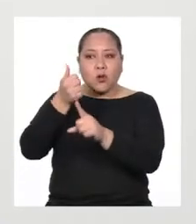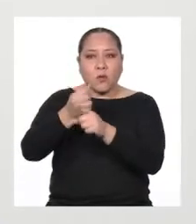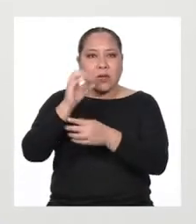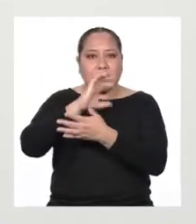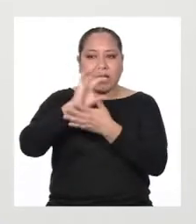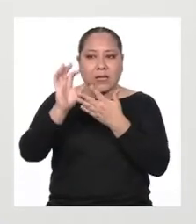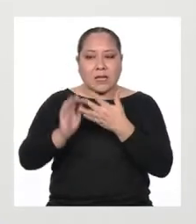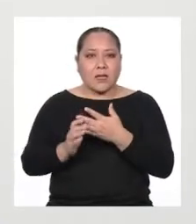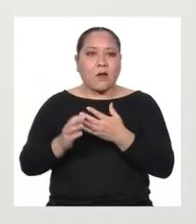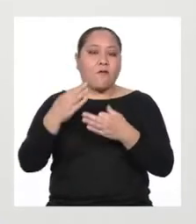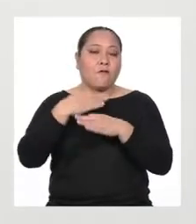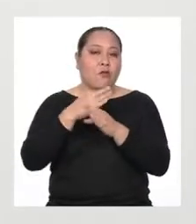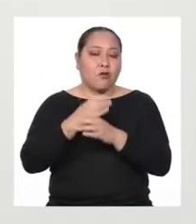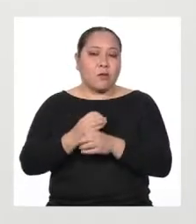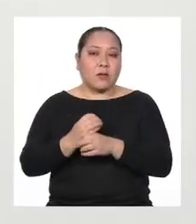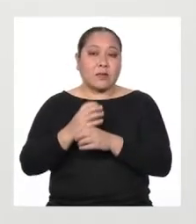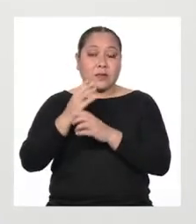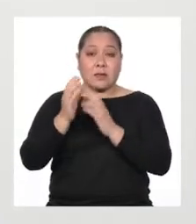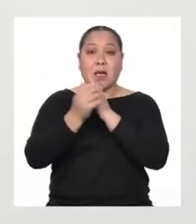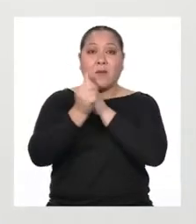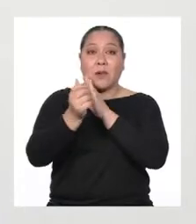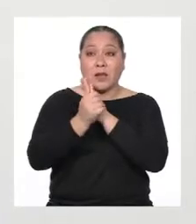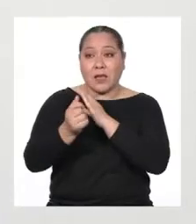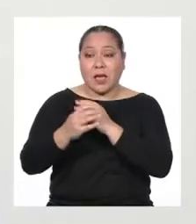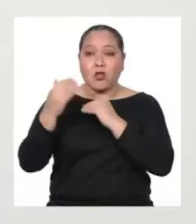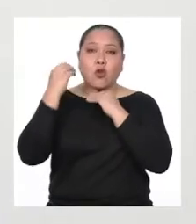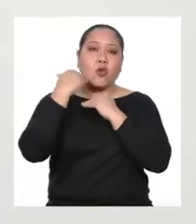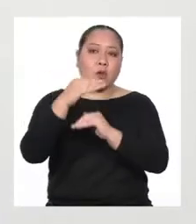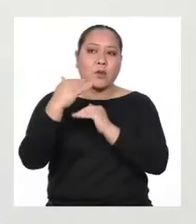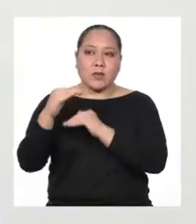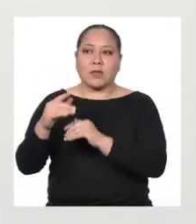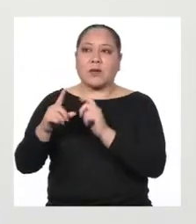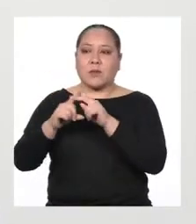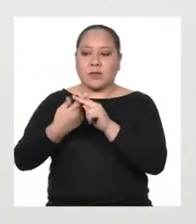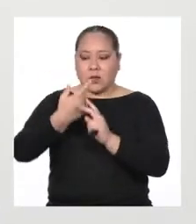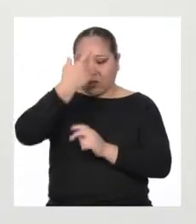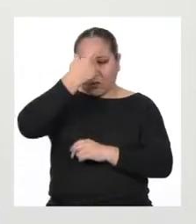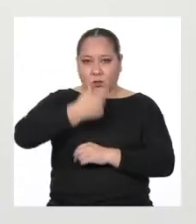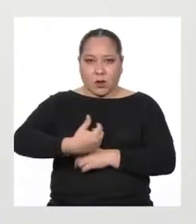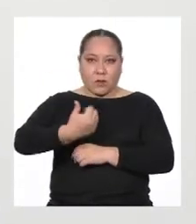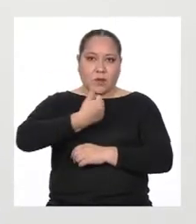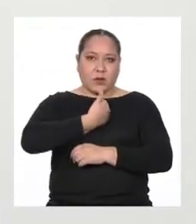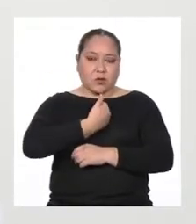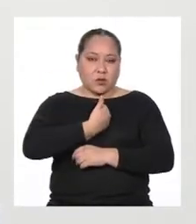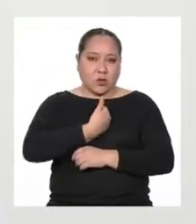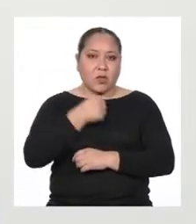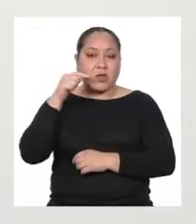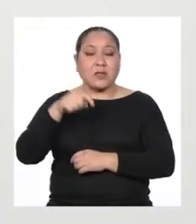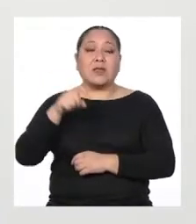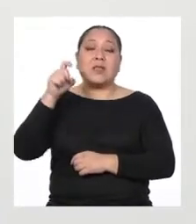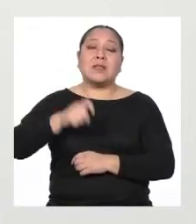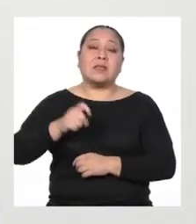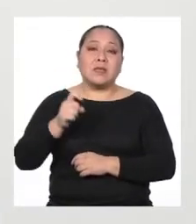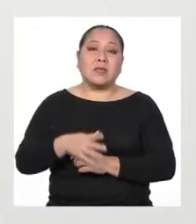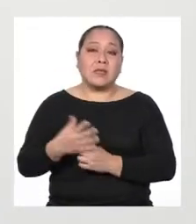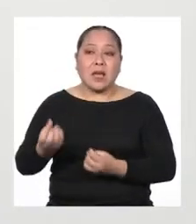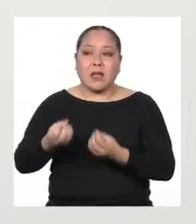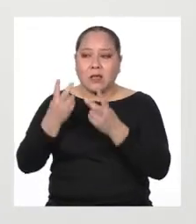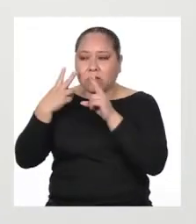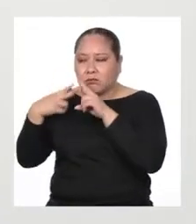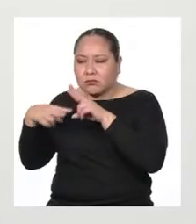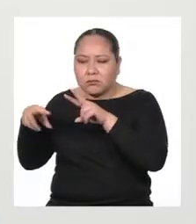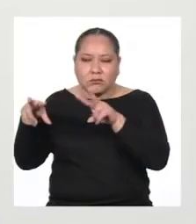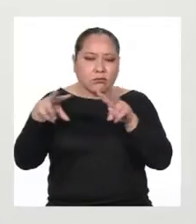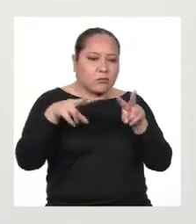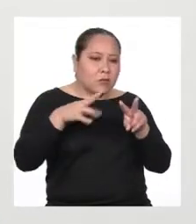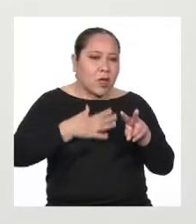potencialidades y limitaciones Partiendo de uno mismo Por lo que es necesario dar una mirada a